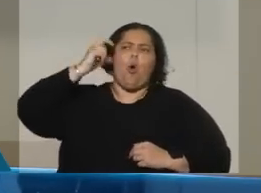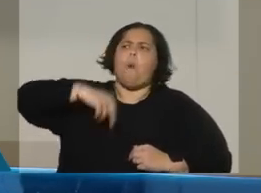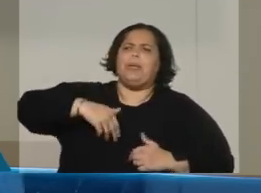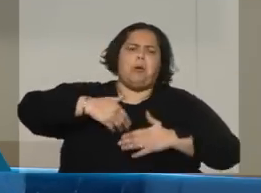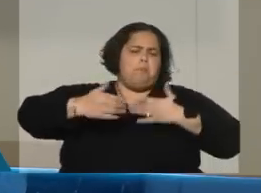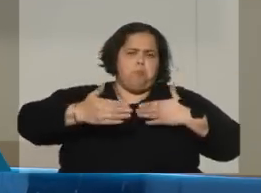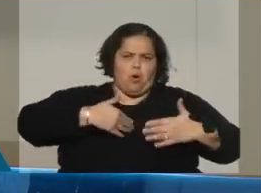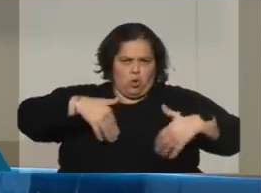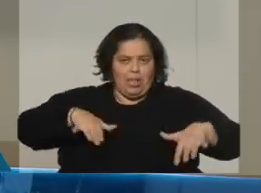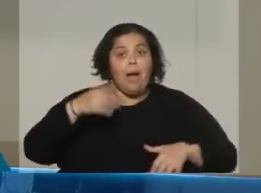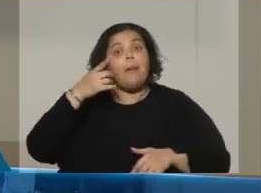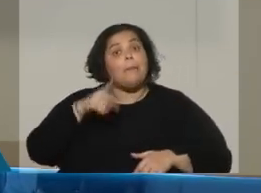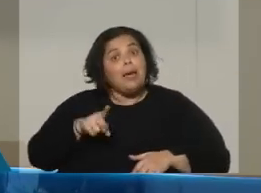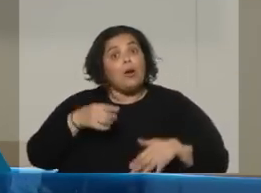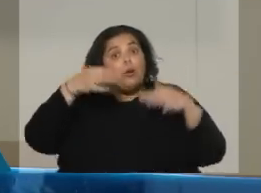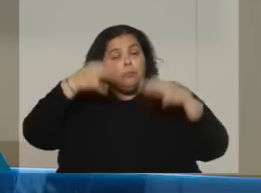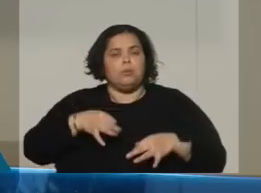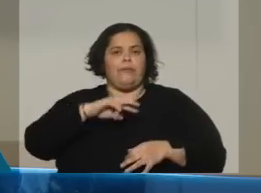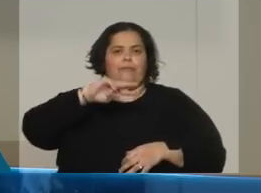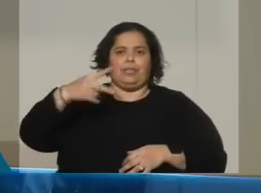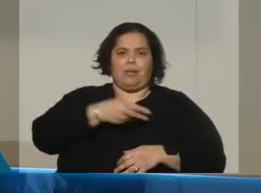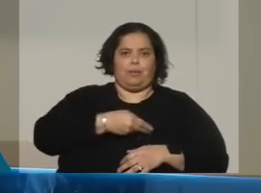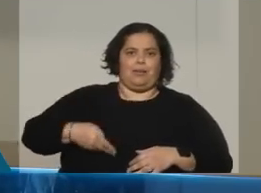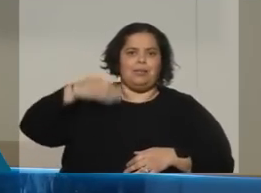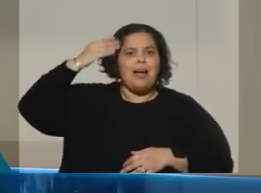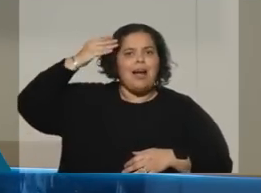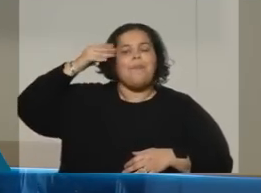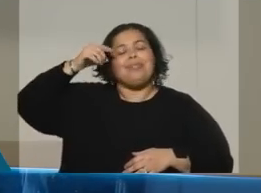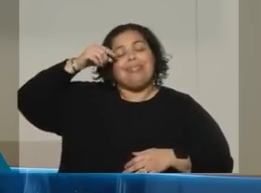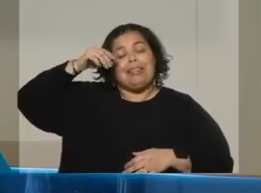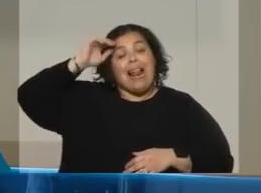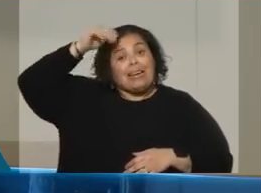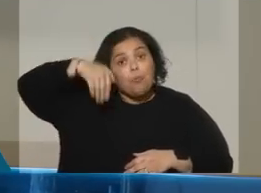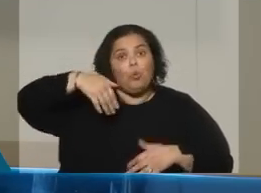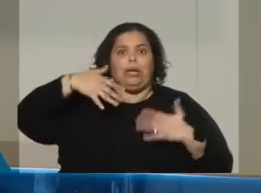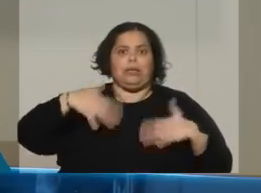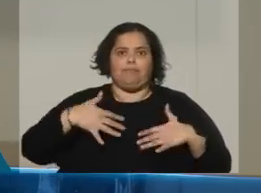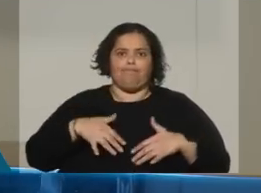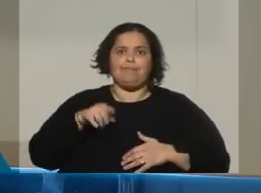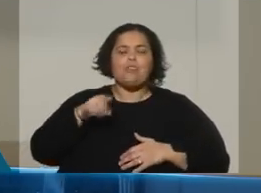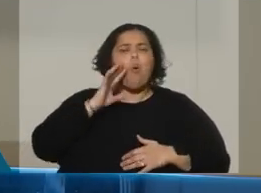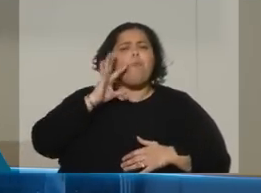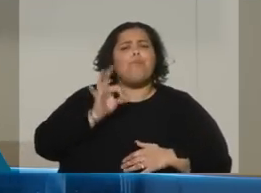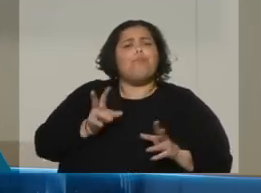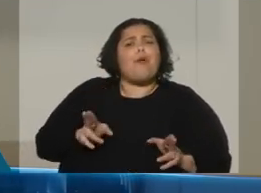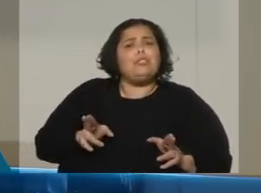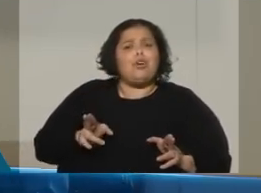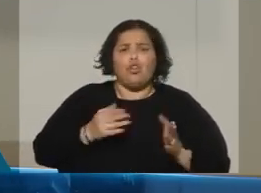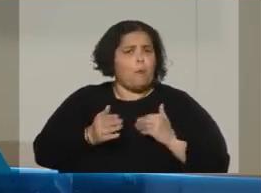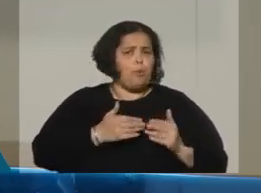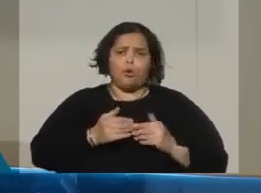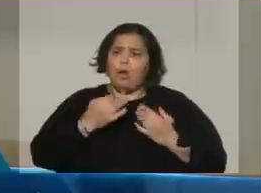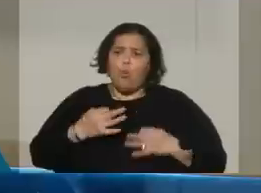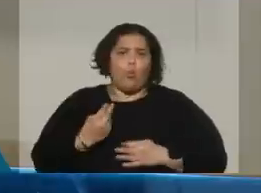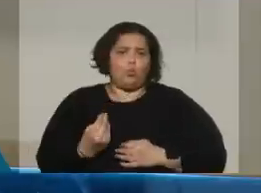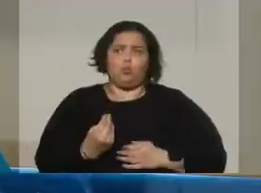banca al Senado, y otra es utilizándolo desde la vicepresidencia de la República, aunque se trate de una vicepresidencia momentánea. ¿Por